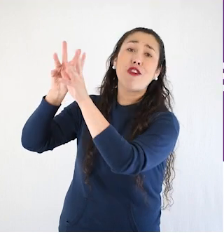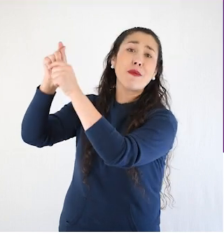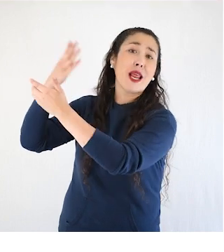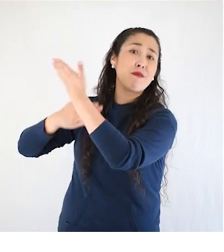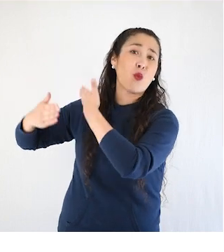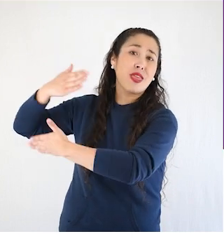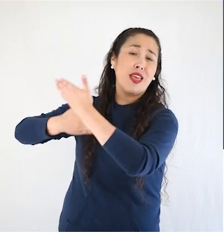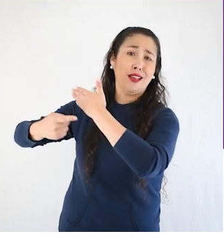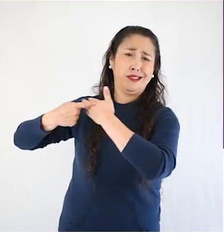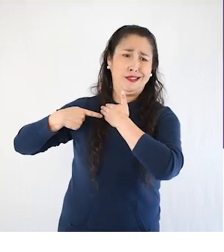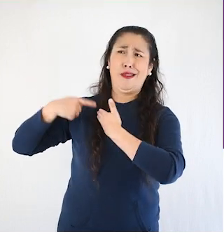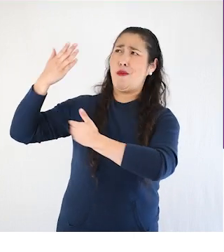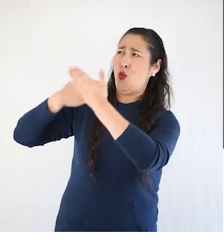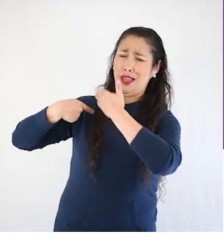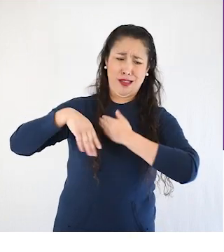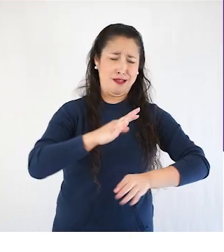quien cuida de nosotros.